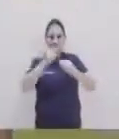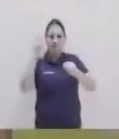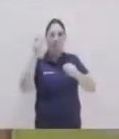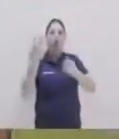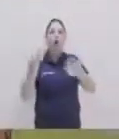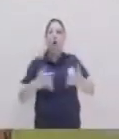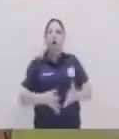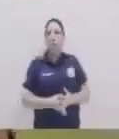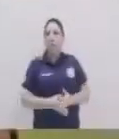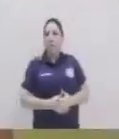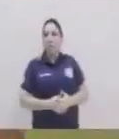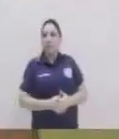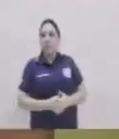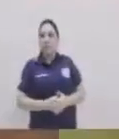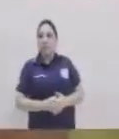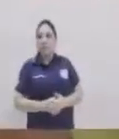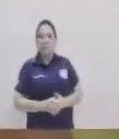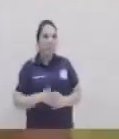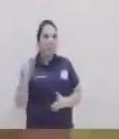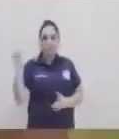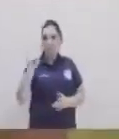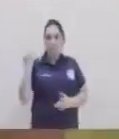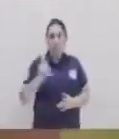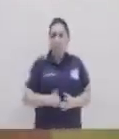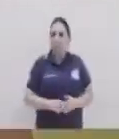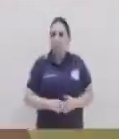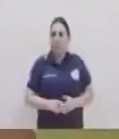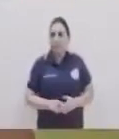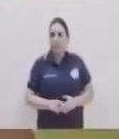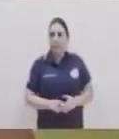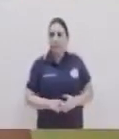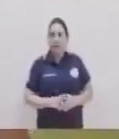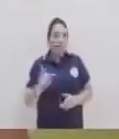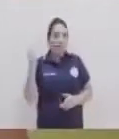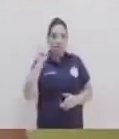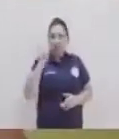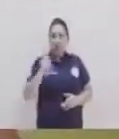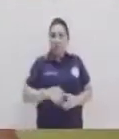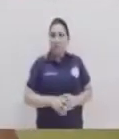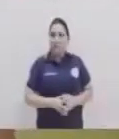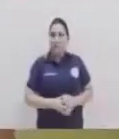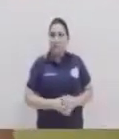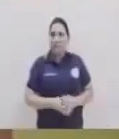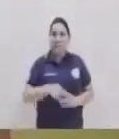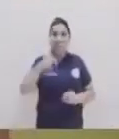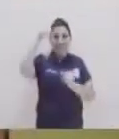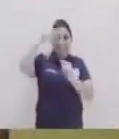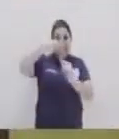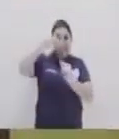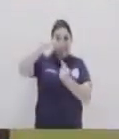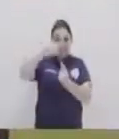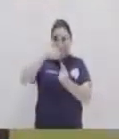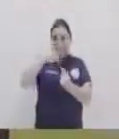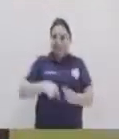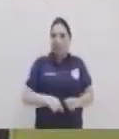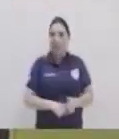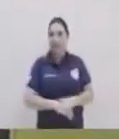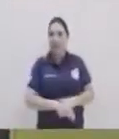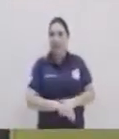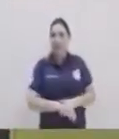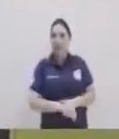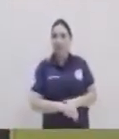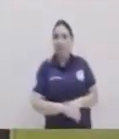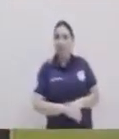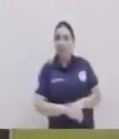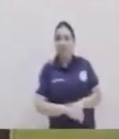los clavos los clavos no van ni acá no van ni acá sino va aquí en medio en medio